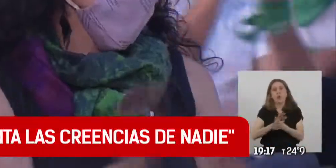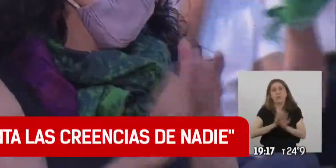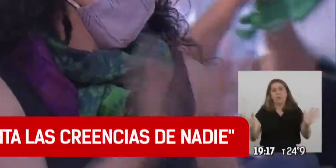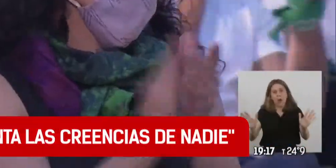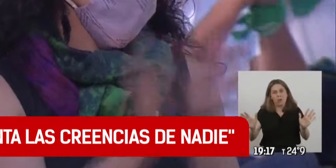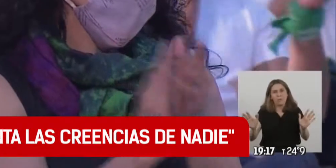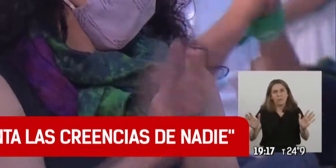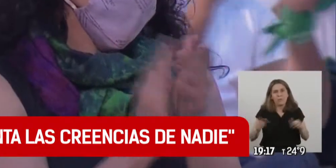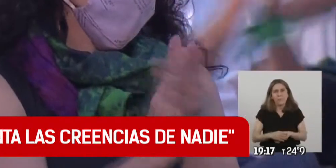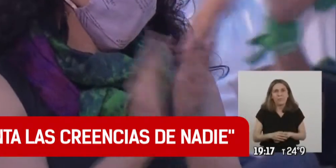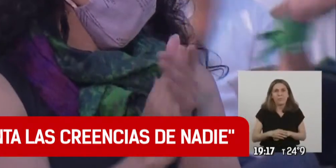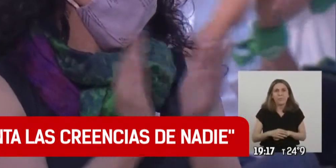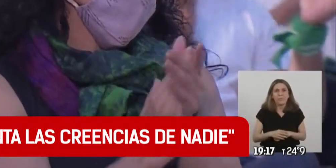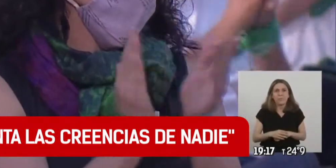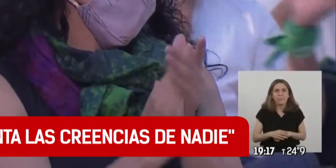Es...